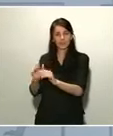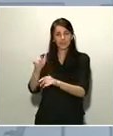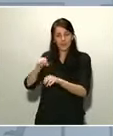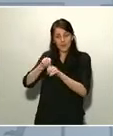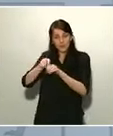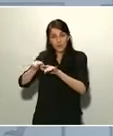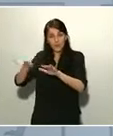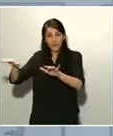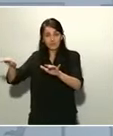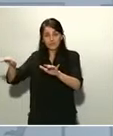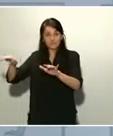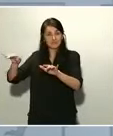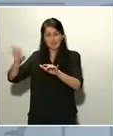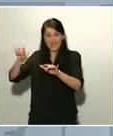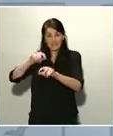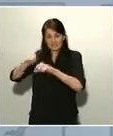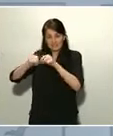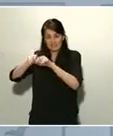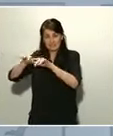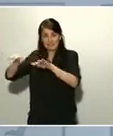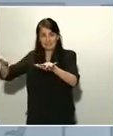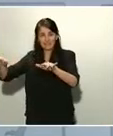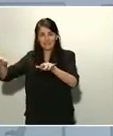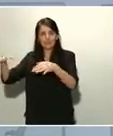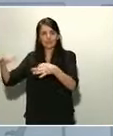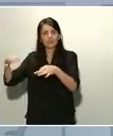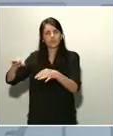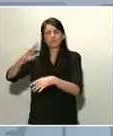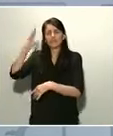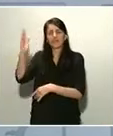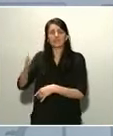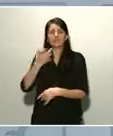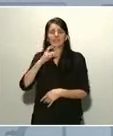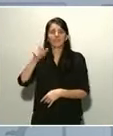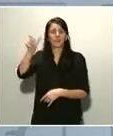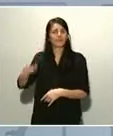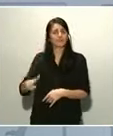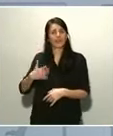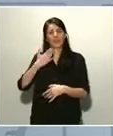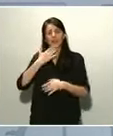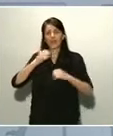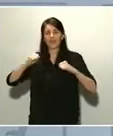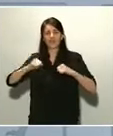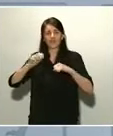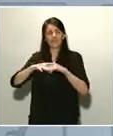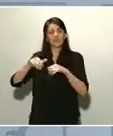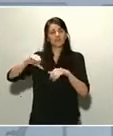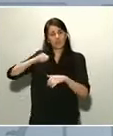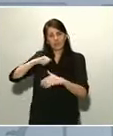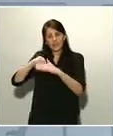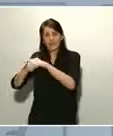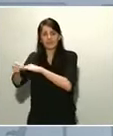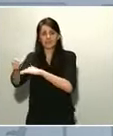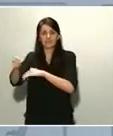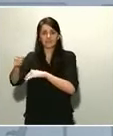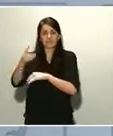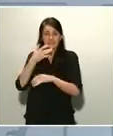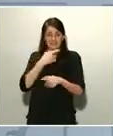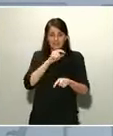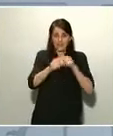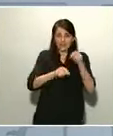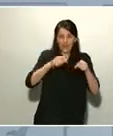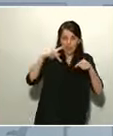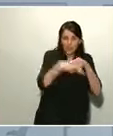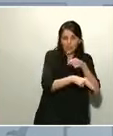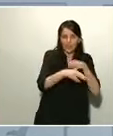de edad en un hospital. Si evitamos ese contagio, además de proteger la salud de esa persona, liberamos camas de